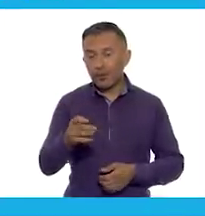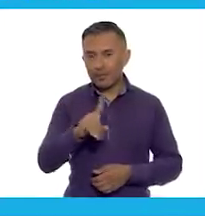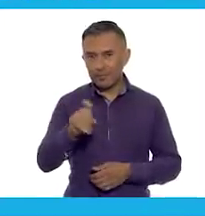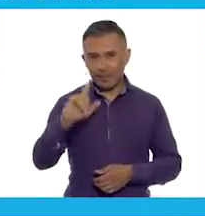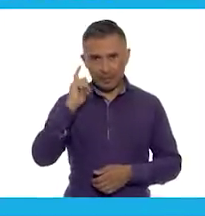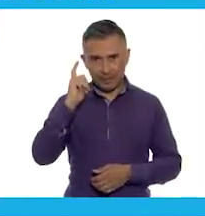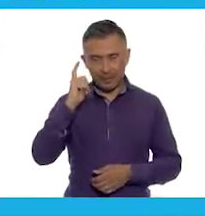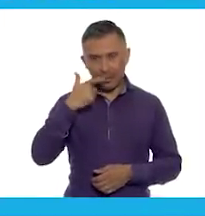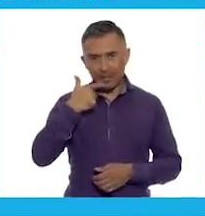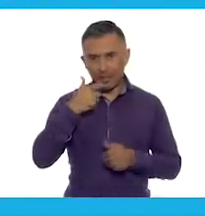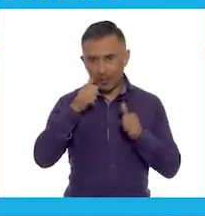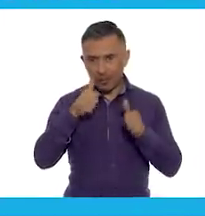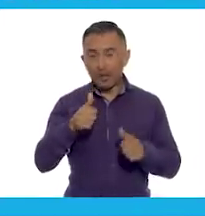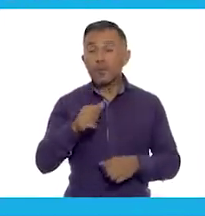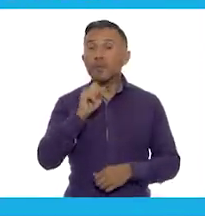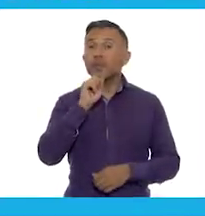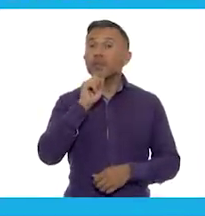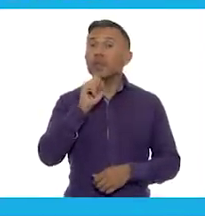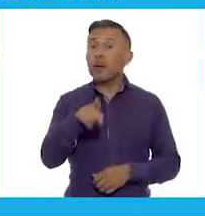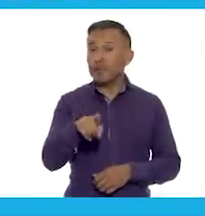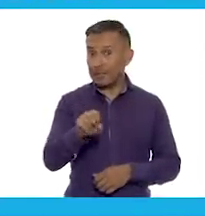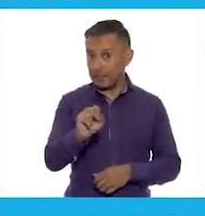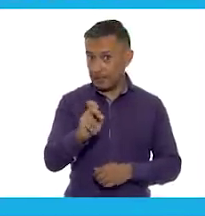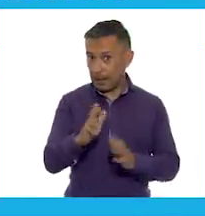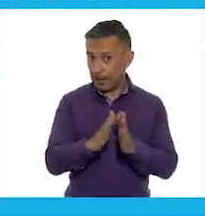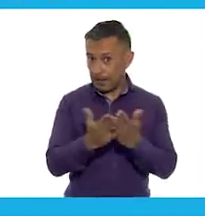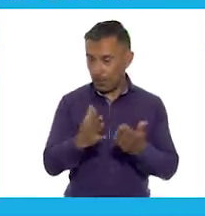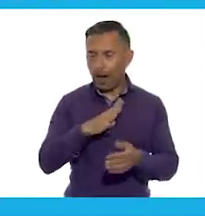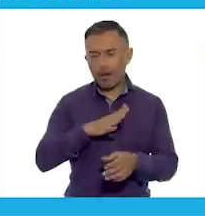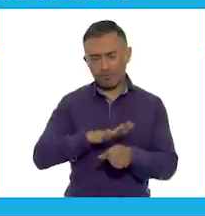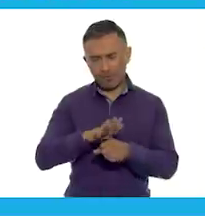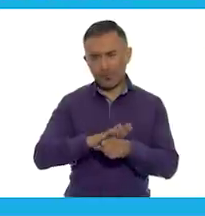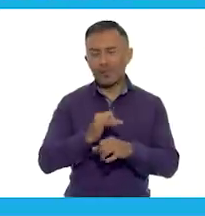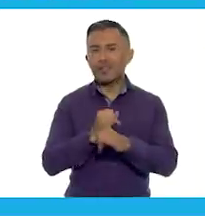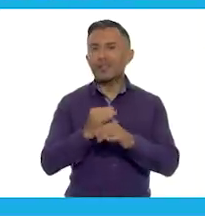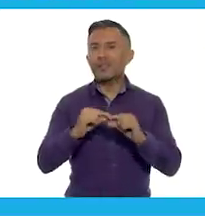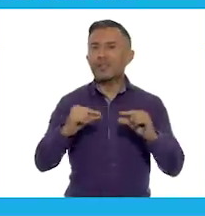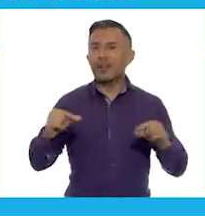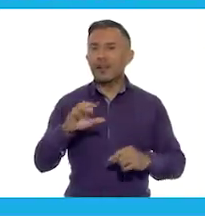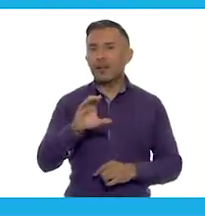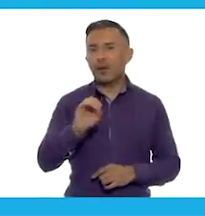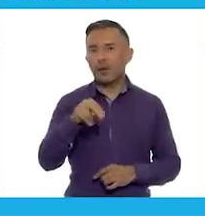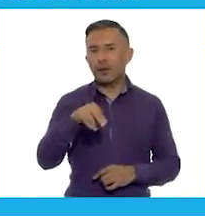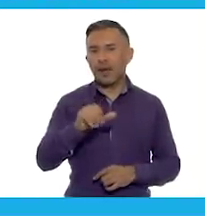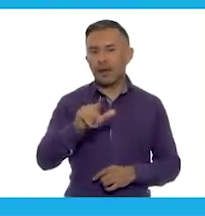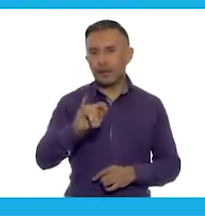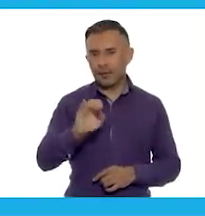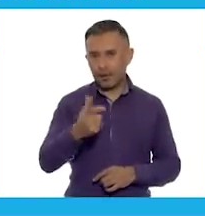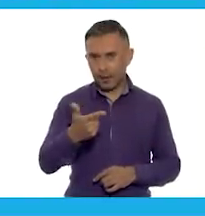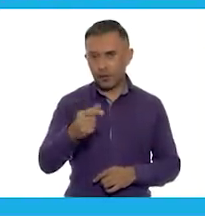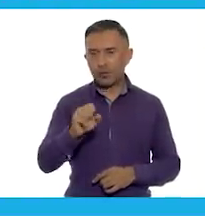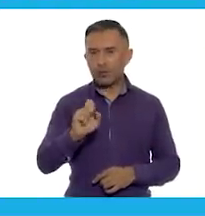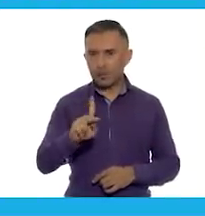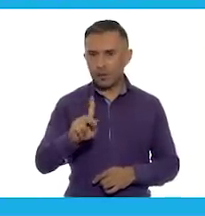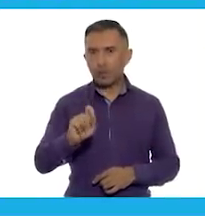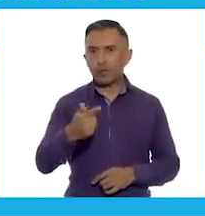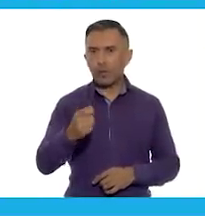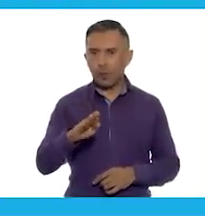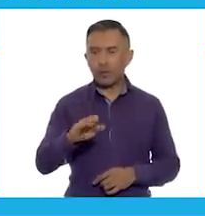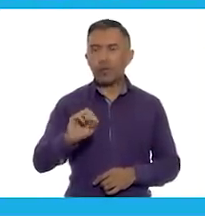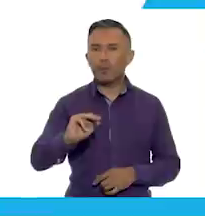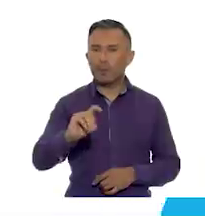También puedes encontrar los libros de texto en la página conaliteg.cep.gov